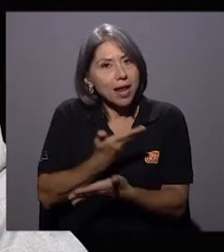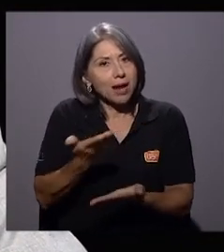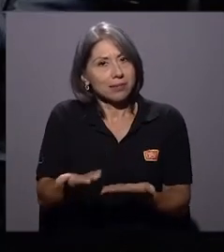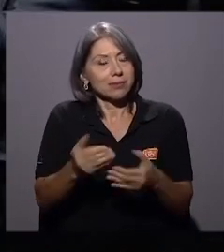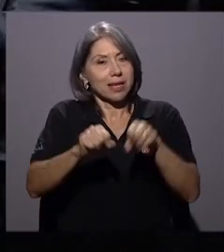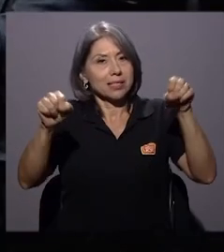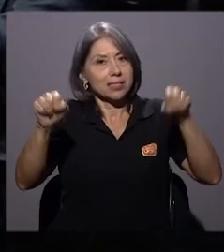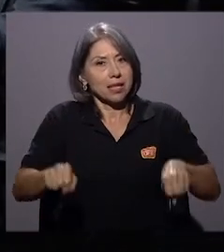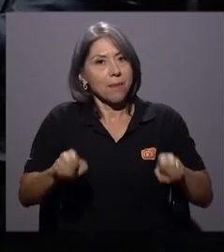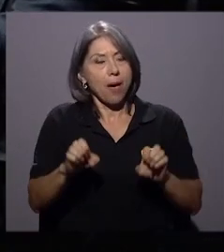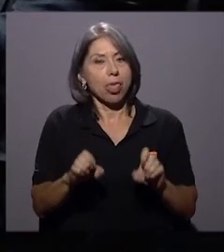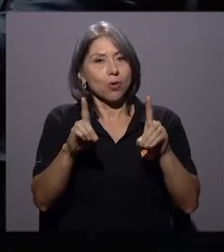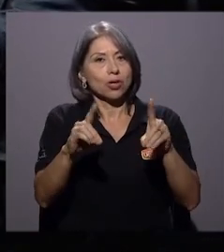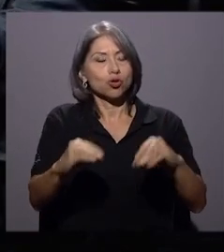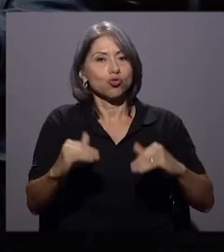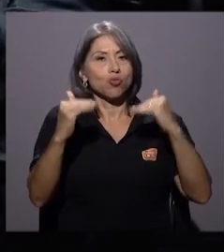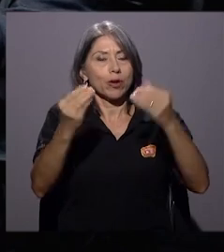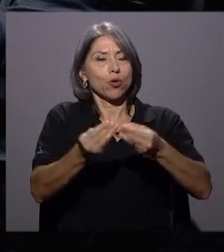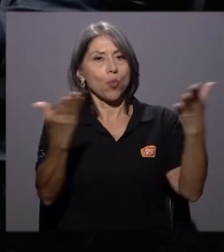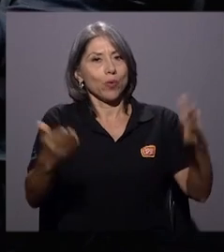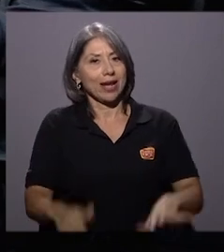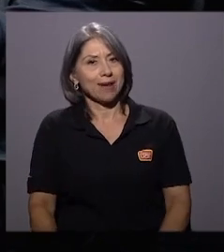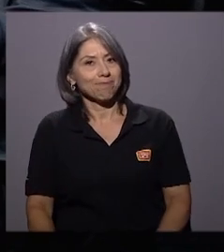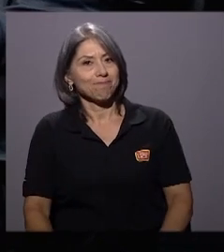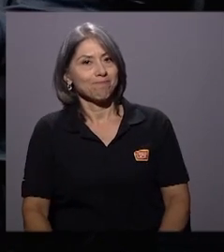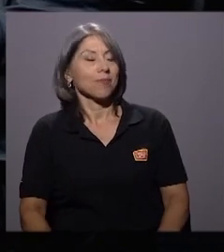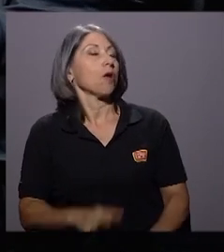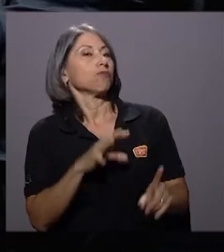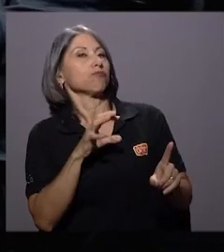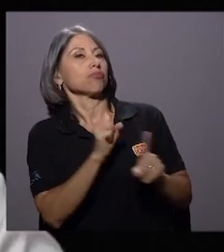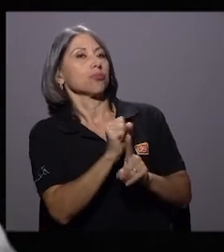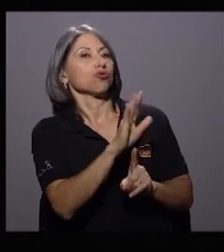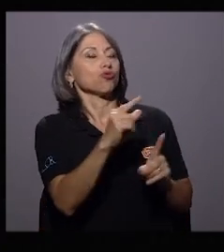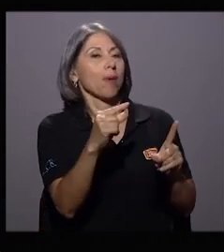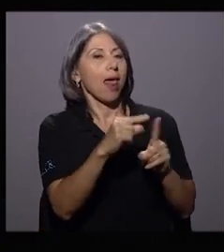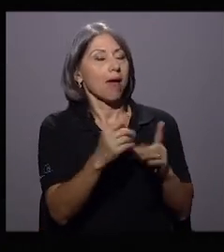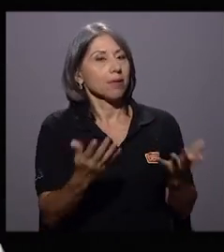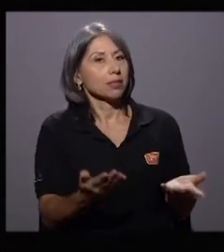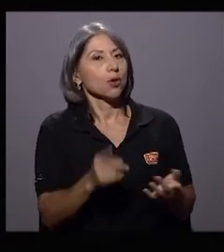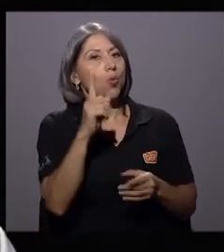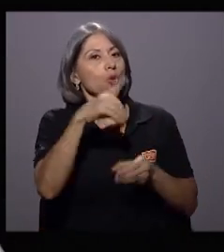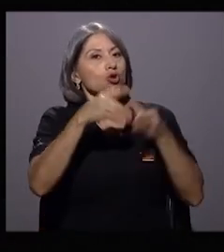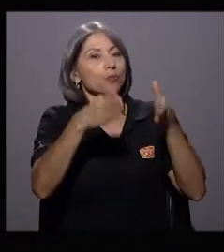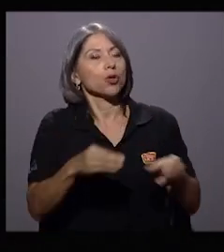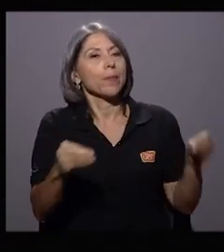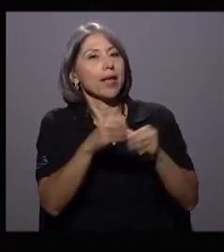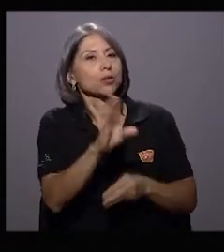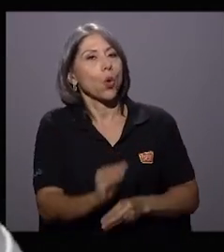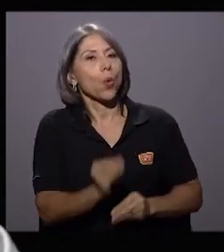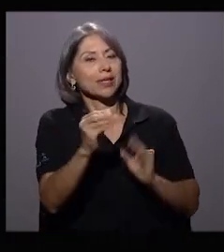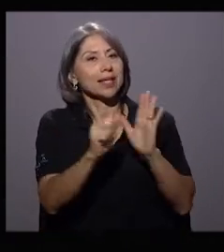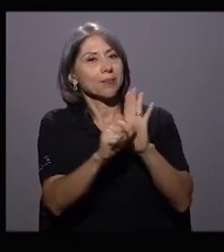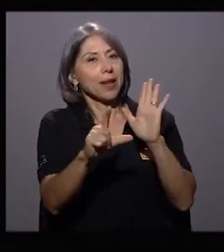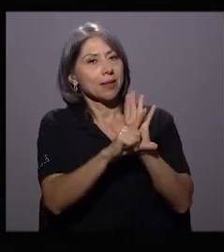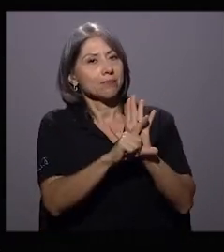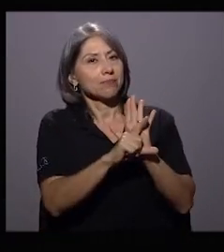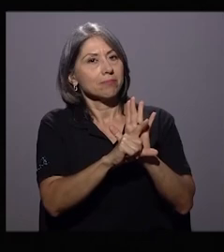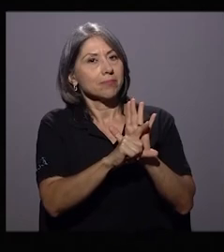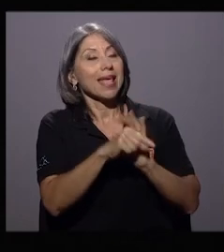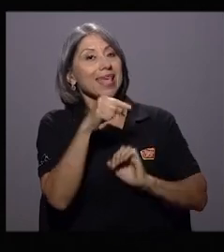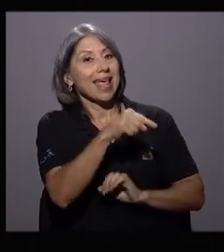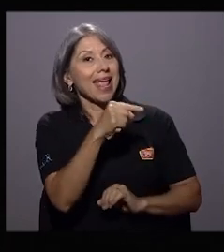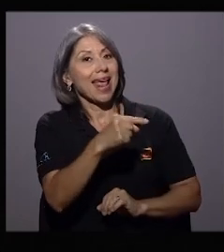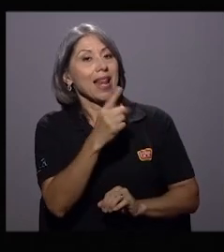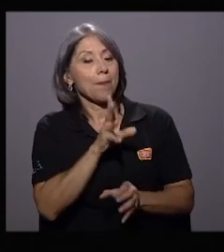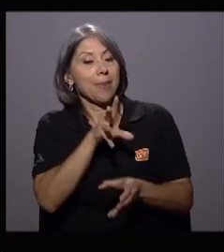aparato de la educación superior pública. Me quedo con las palabras de Wagner Jiménez, uno de los diputados más jóvenes de la Asamblea Legislativa que pertenece